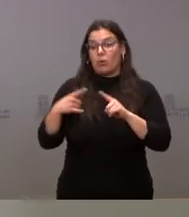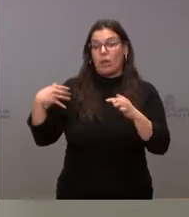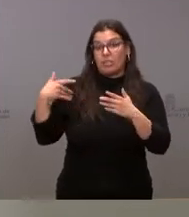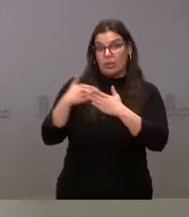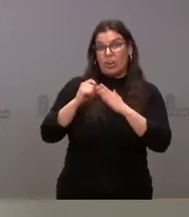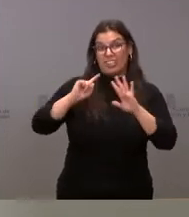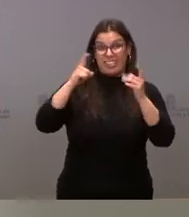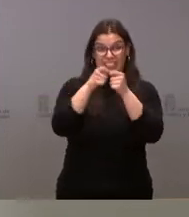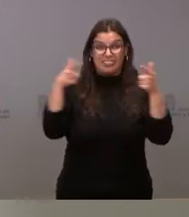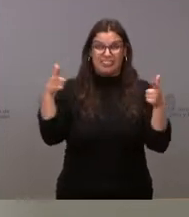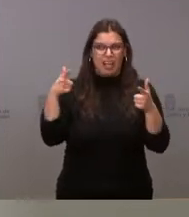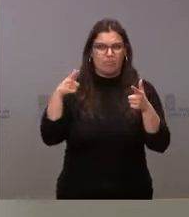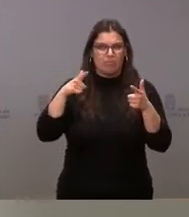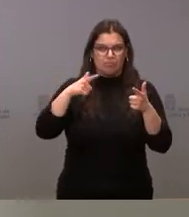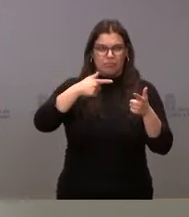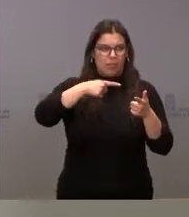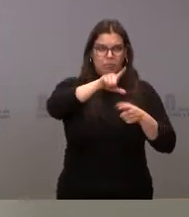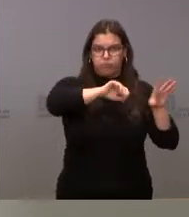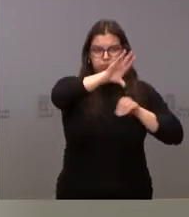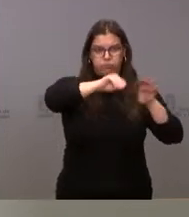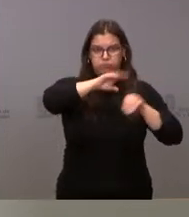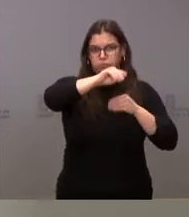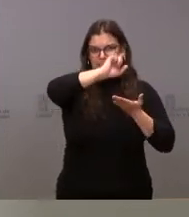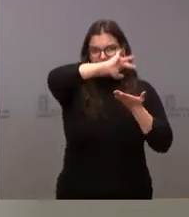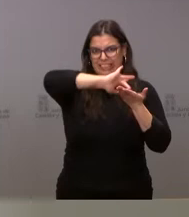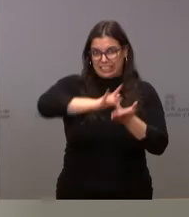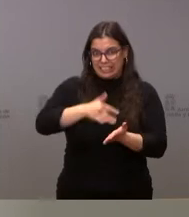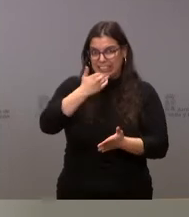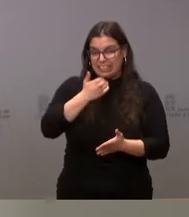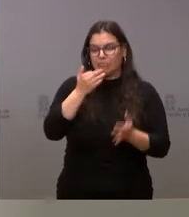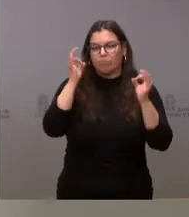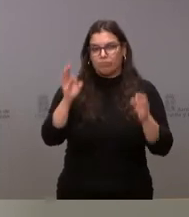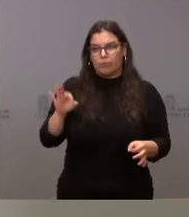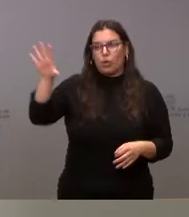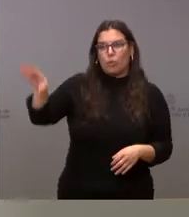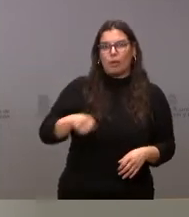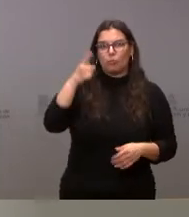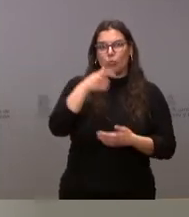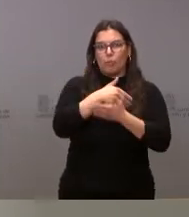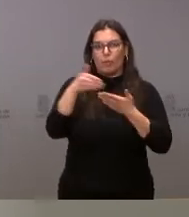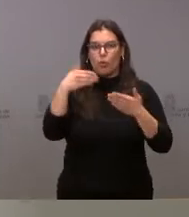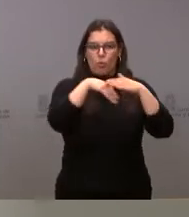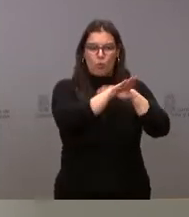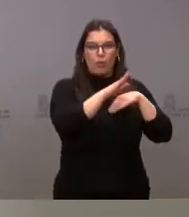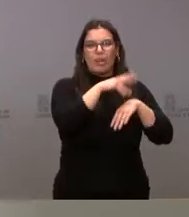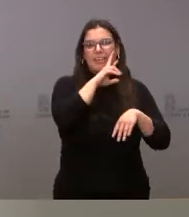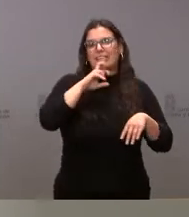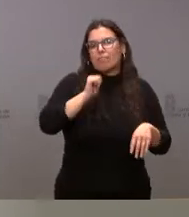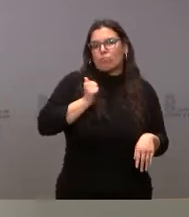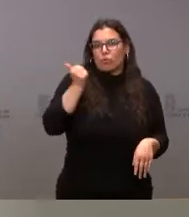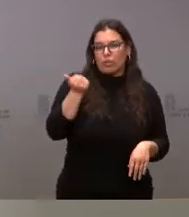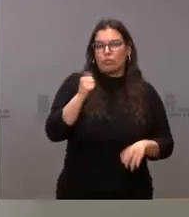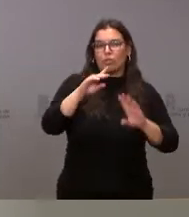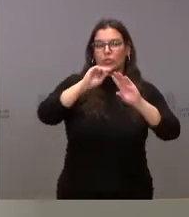sexta ola y lo que hacemos es adquirir este millón de test de antígenos como reserva estratégica por un importe de